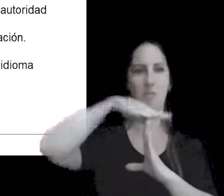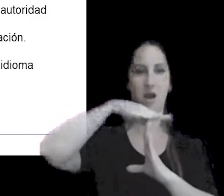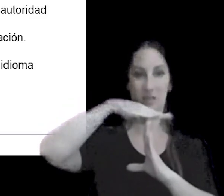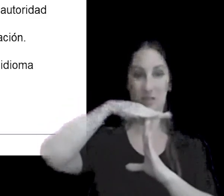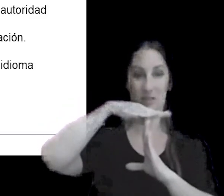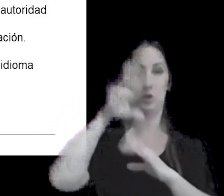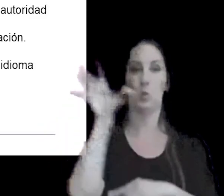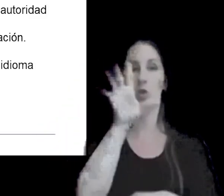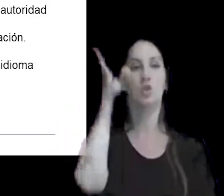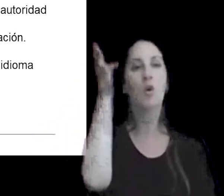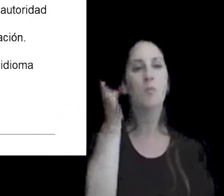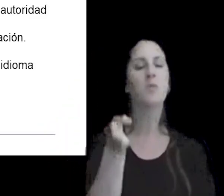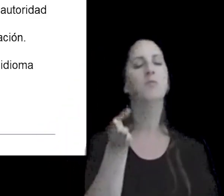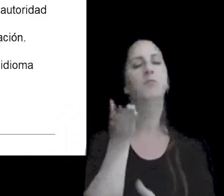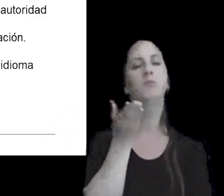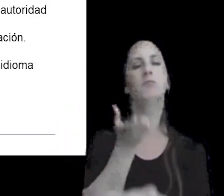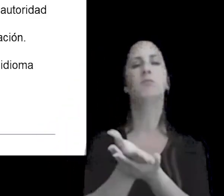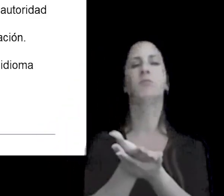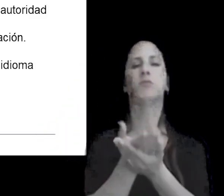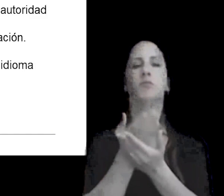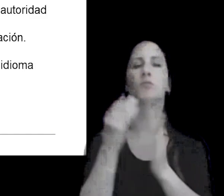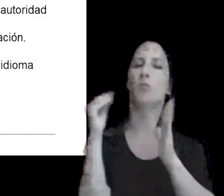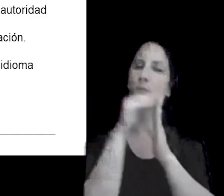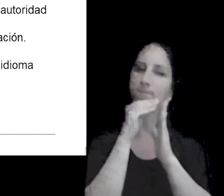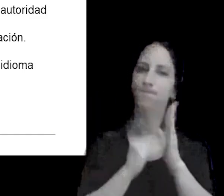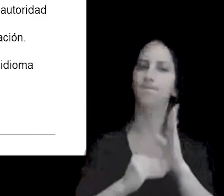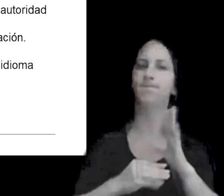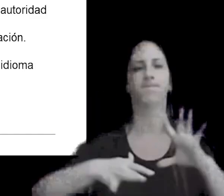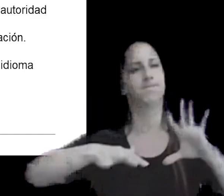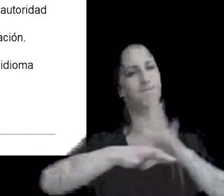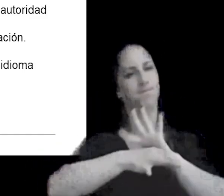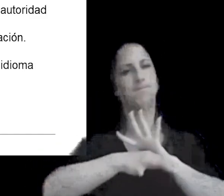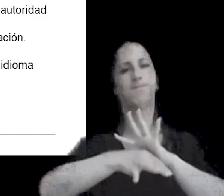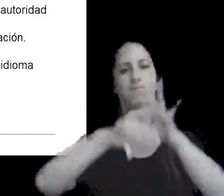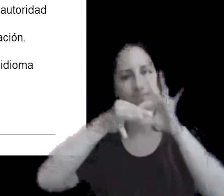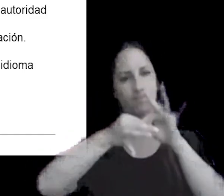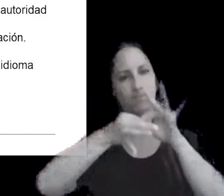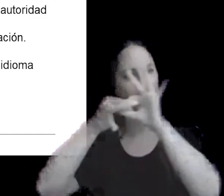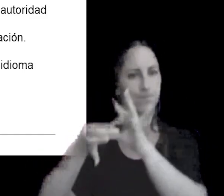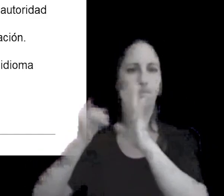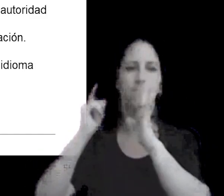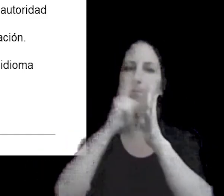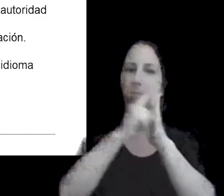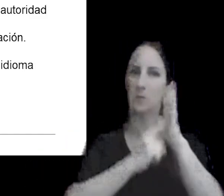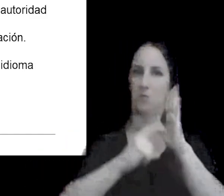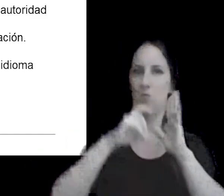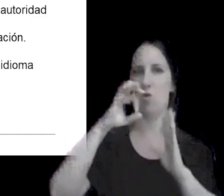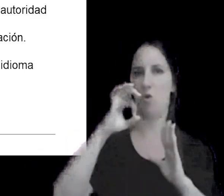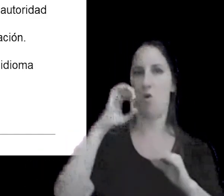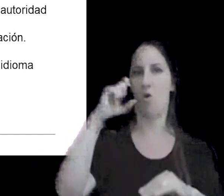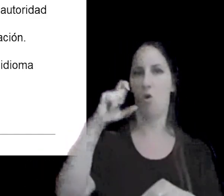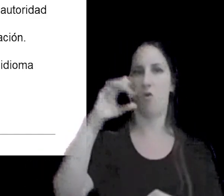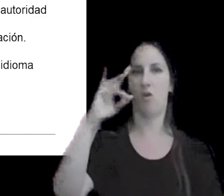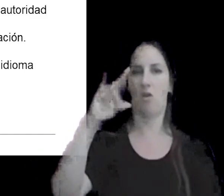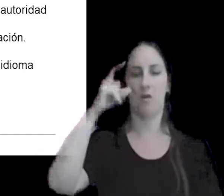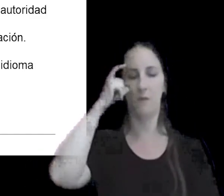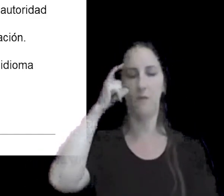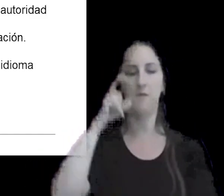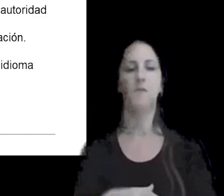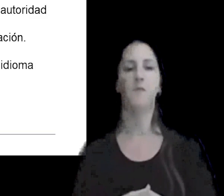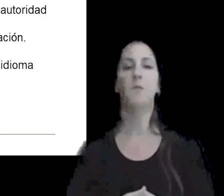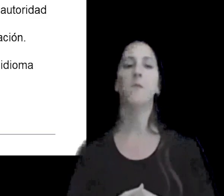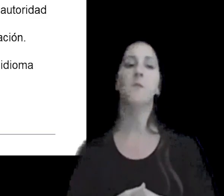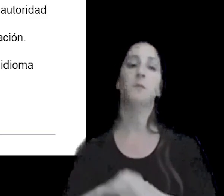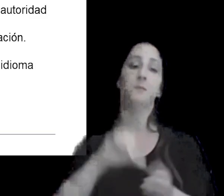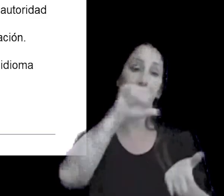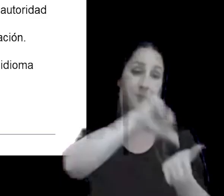exigen un contenido coherente con el de los lineamientos de la OCDE es decir naturalmente los